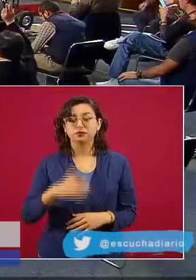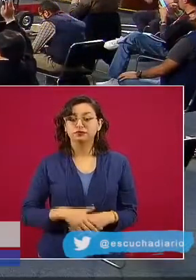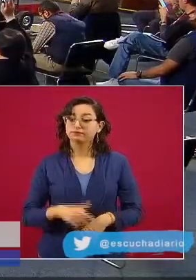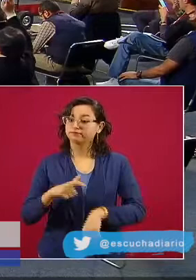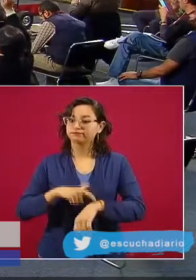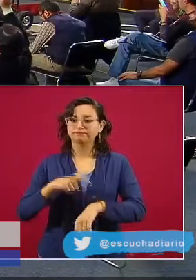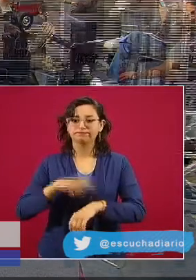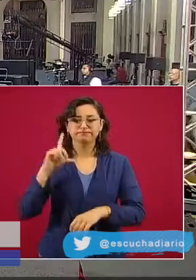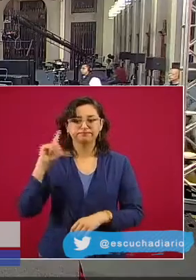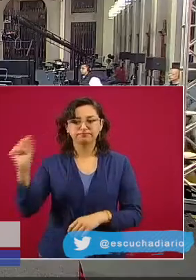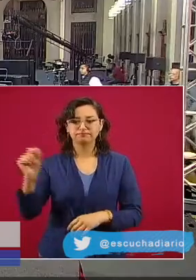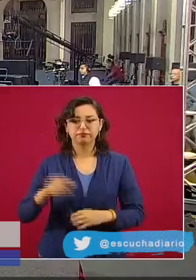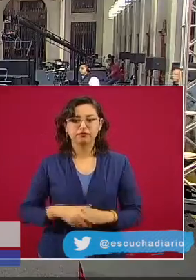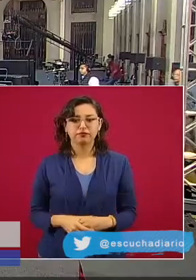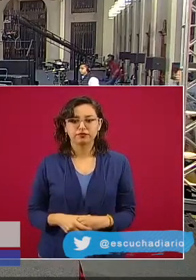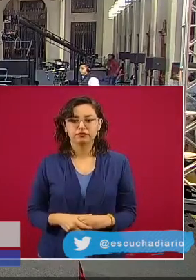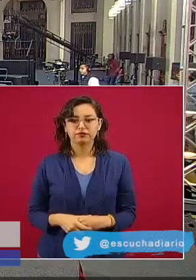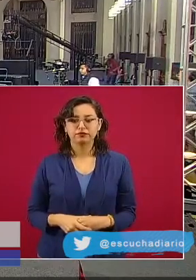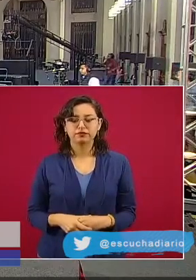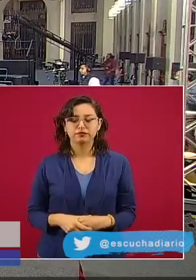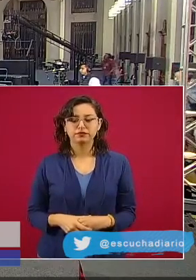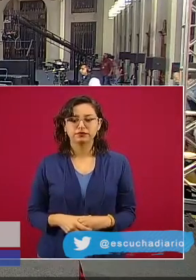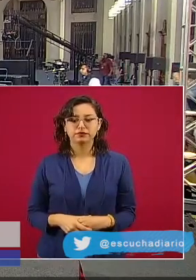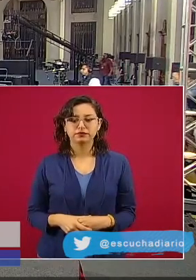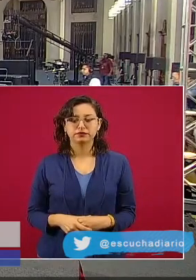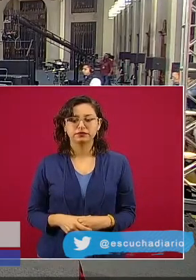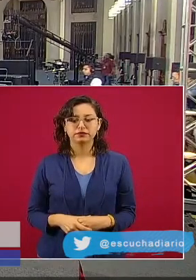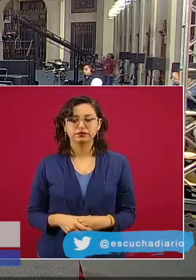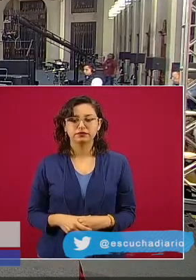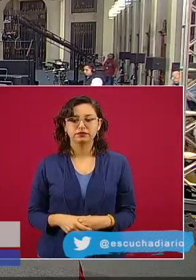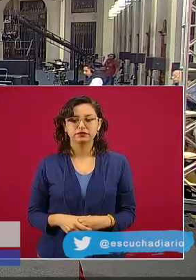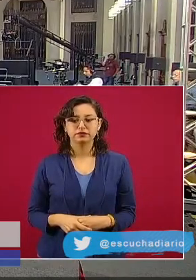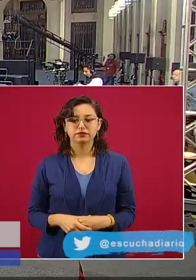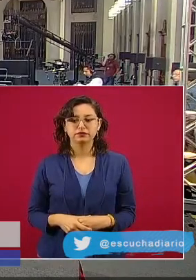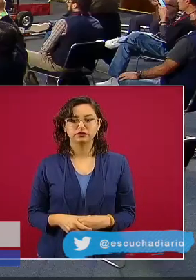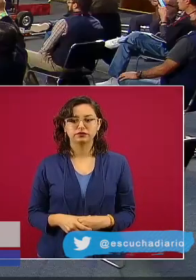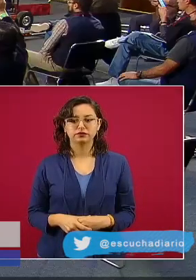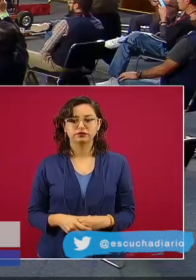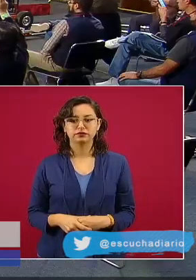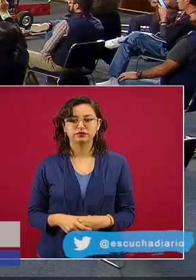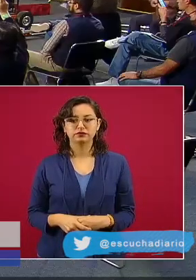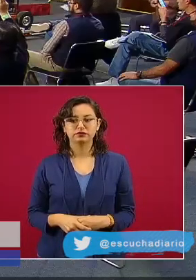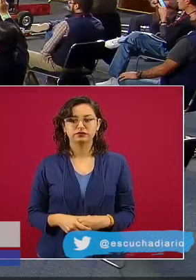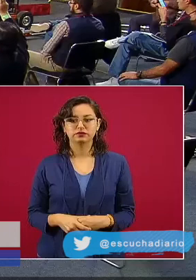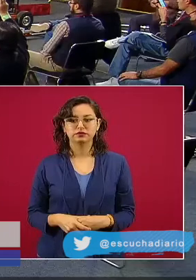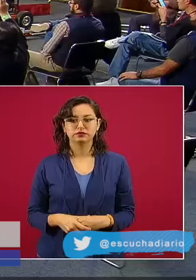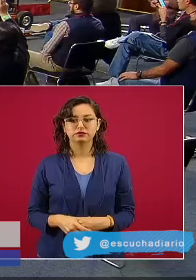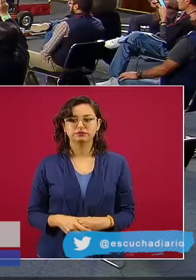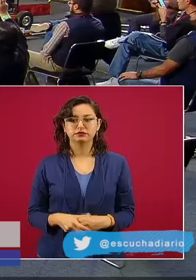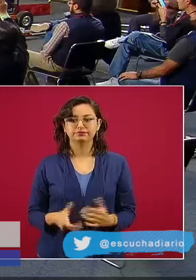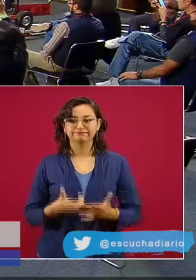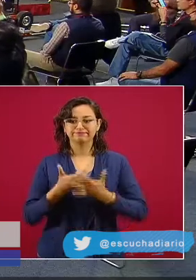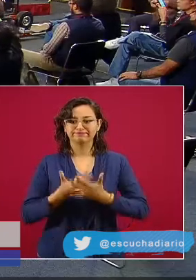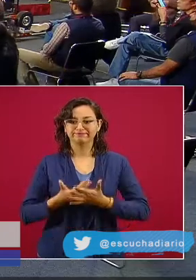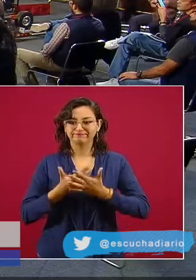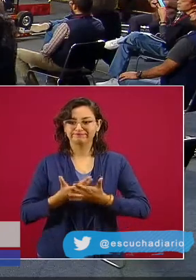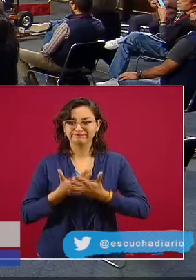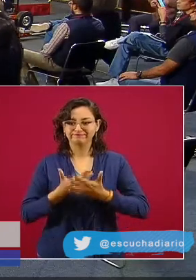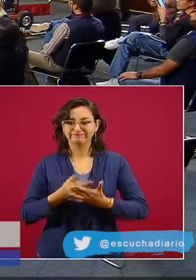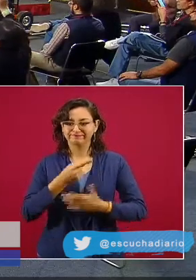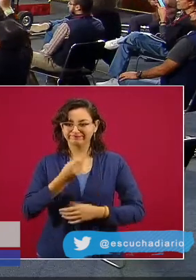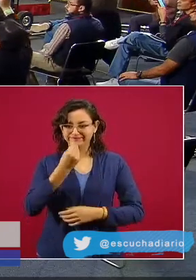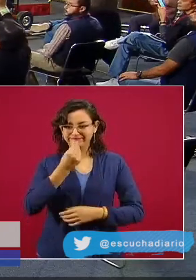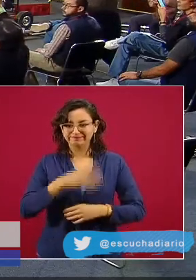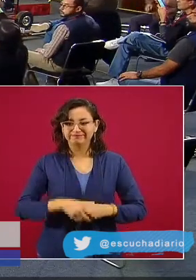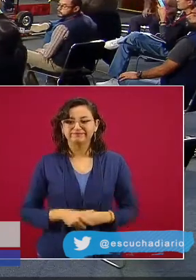Me tengo que ir. Me tengo que ir ya. Este... Me está esperando una manéa. Para mañana. ¿Eh?